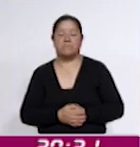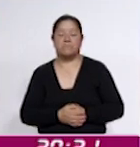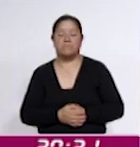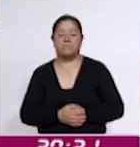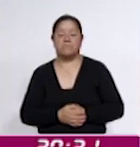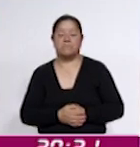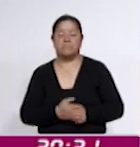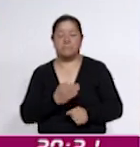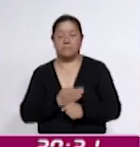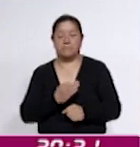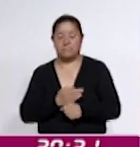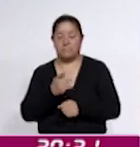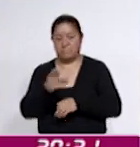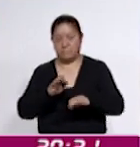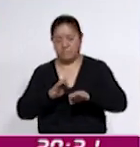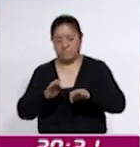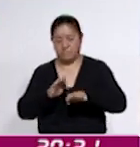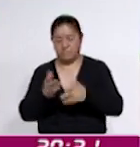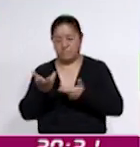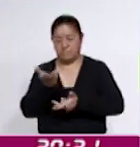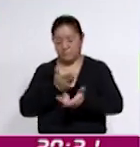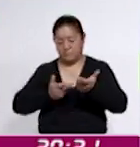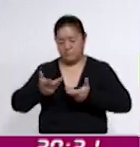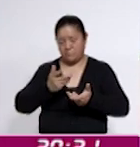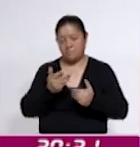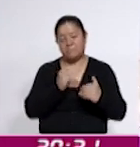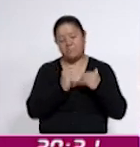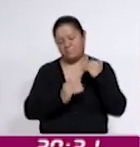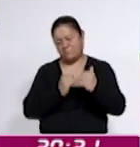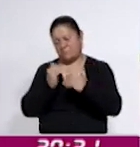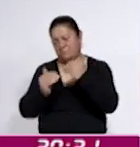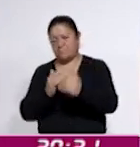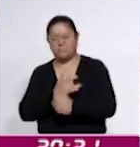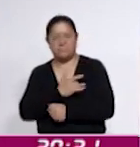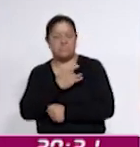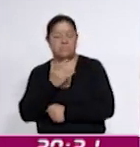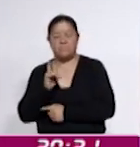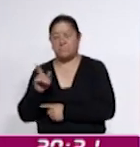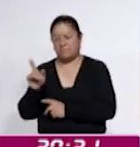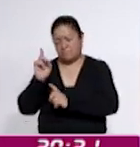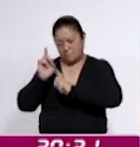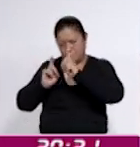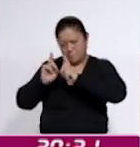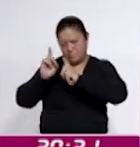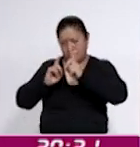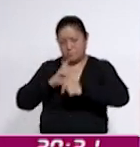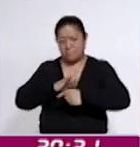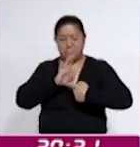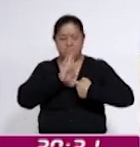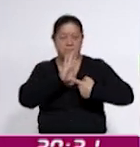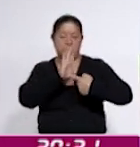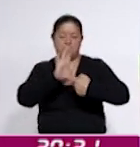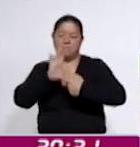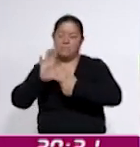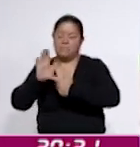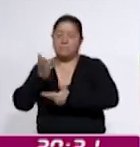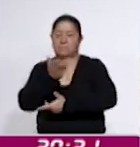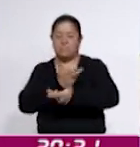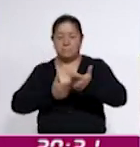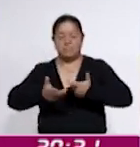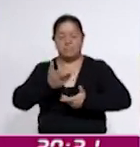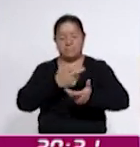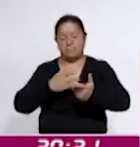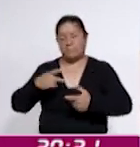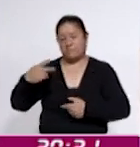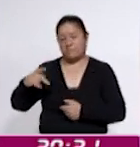comparten parte de su proceso, las inquietudes que ellos tienen por mostrar, por compartirnos su